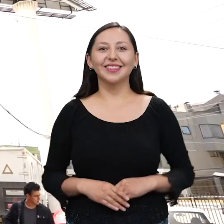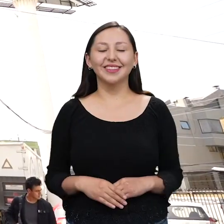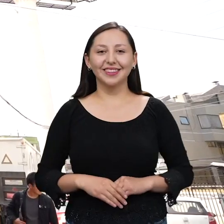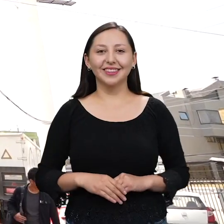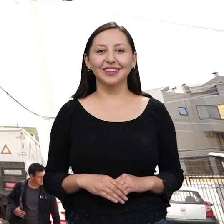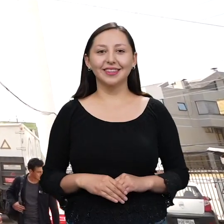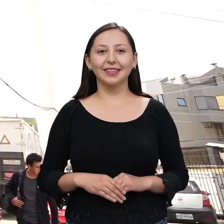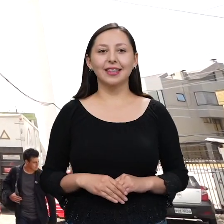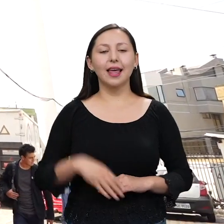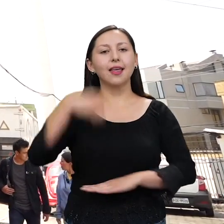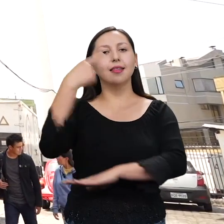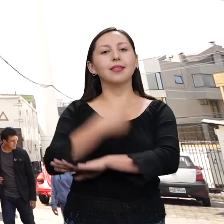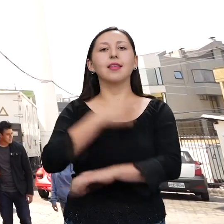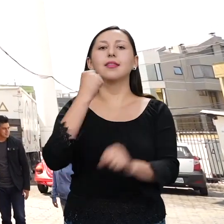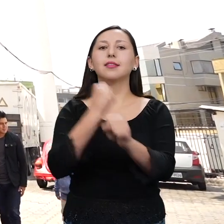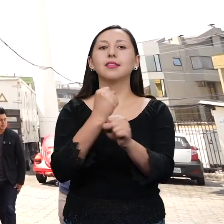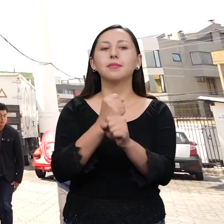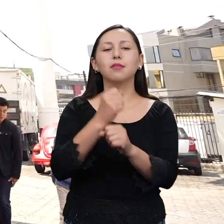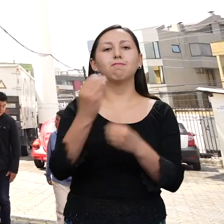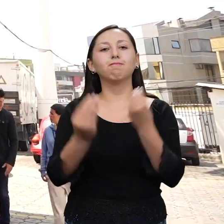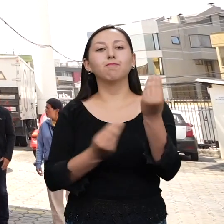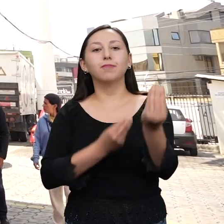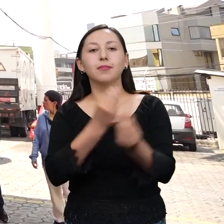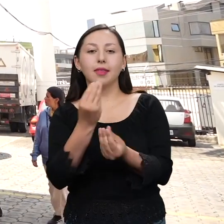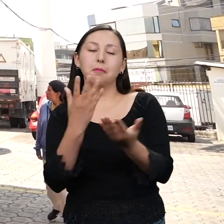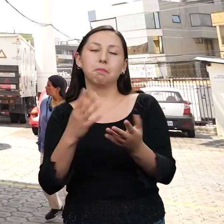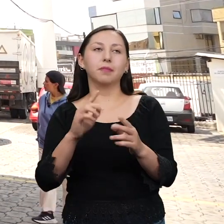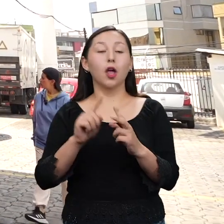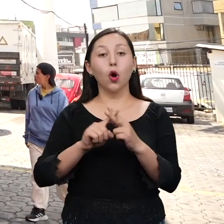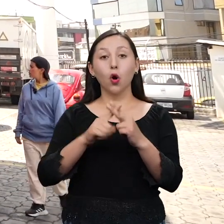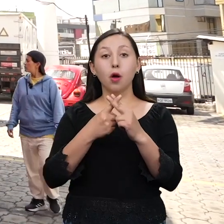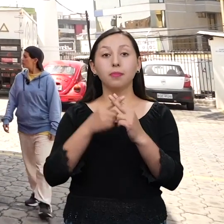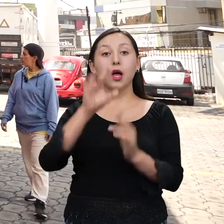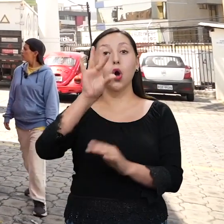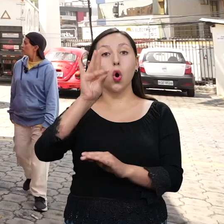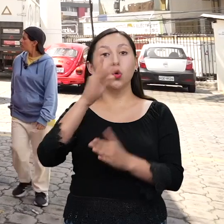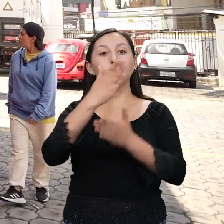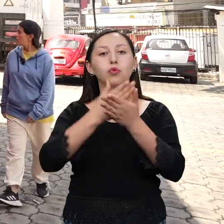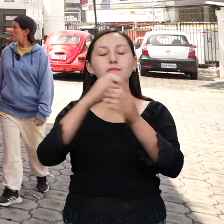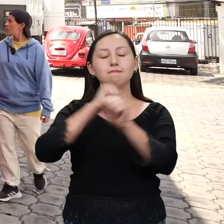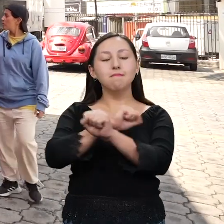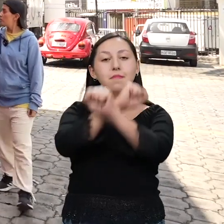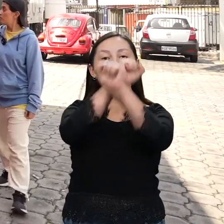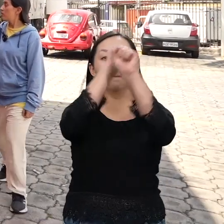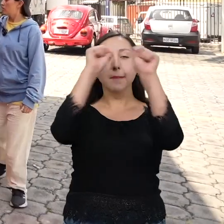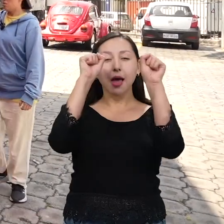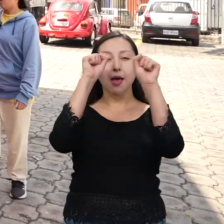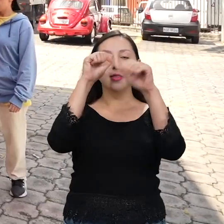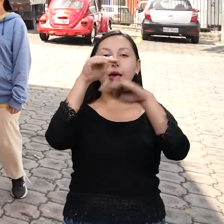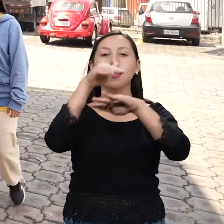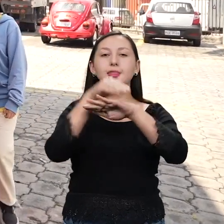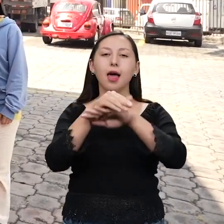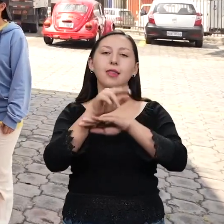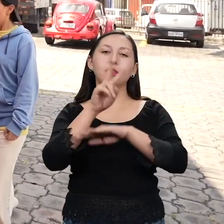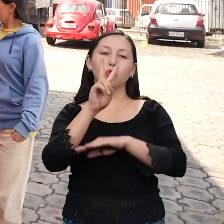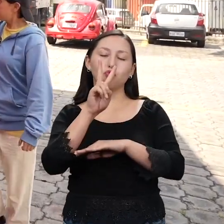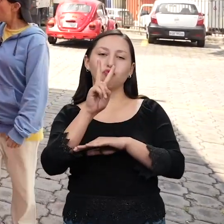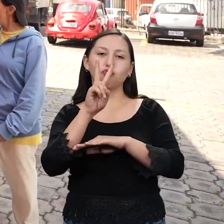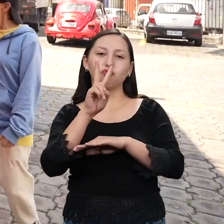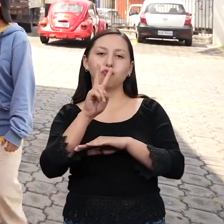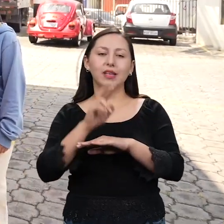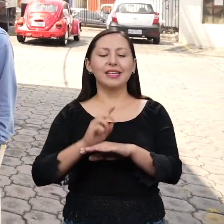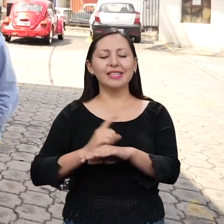¿Y cómo es tu día de trabajo? Bueno, aquí empezamos a las 8 y media de la mañana y terminamos 2 y media de la tarde. Estamos 6 horas aquí.